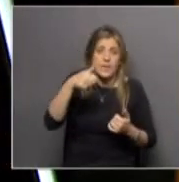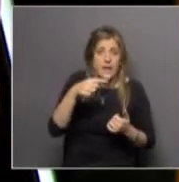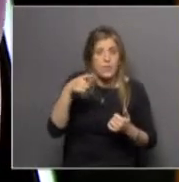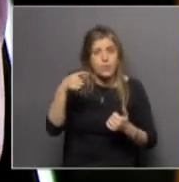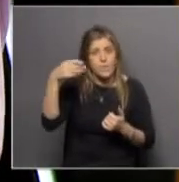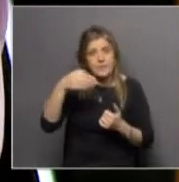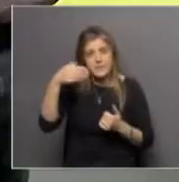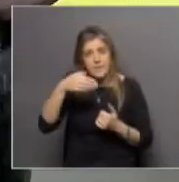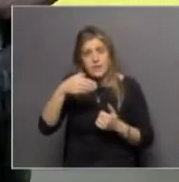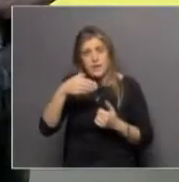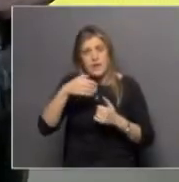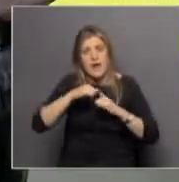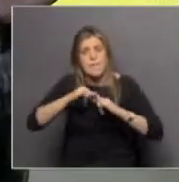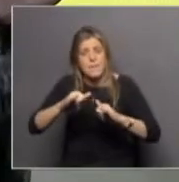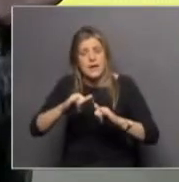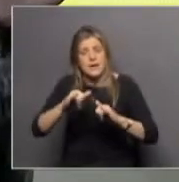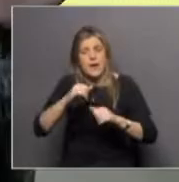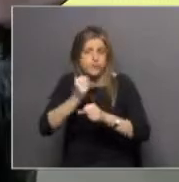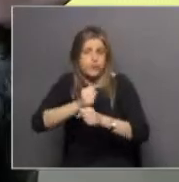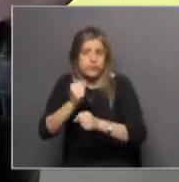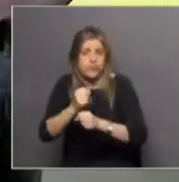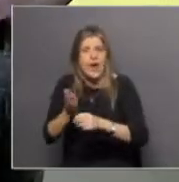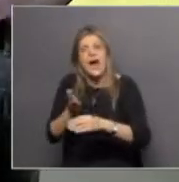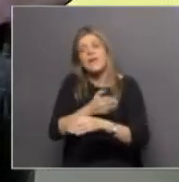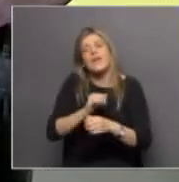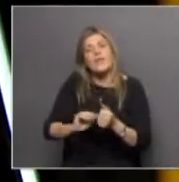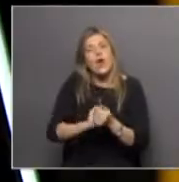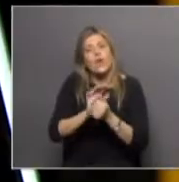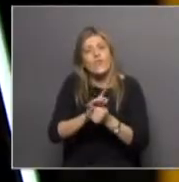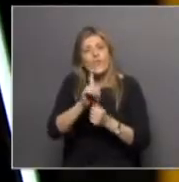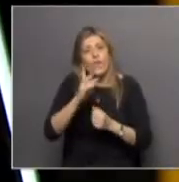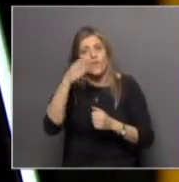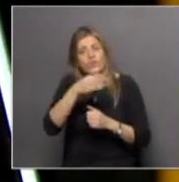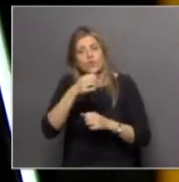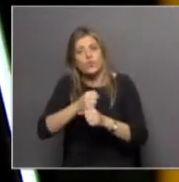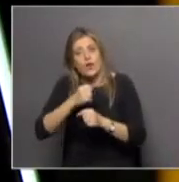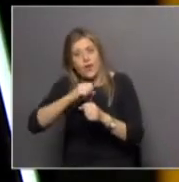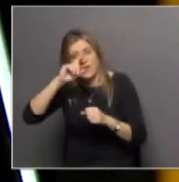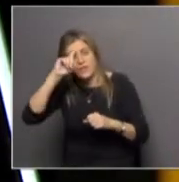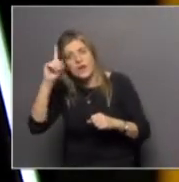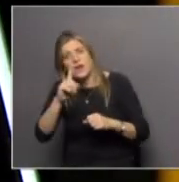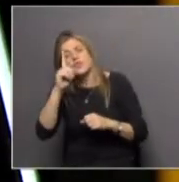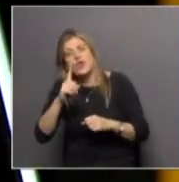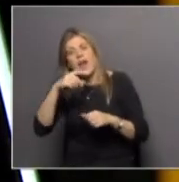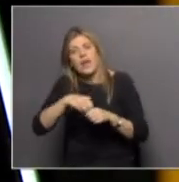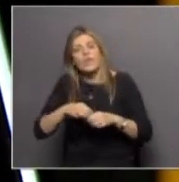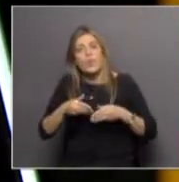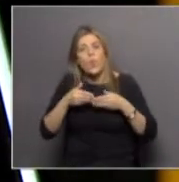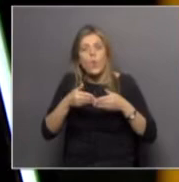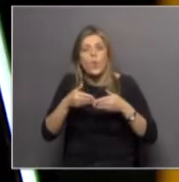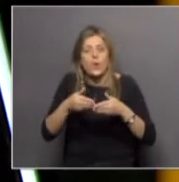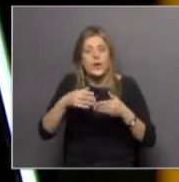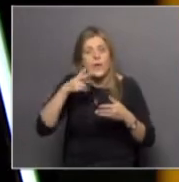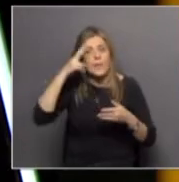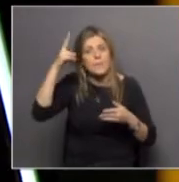última campaña normal que se pudo hacer en la Antártida antes de la pandemia, en un trabajo internacional, ¿no? A bordo de un buque de origen